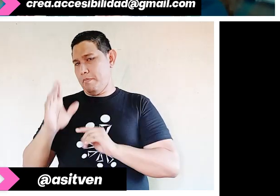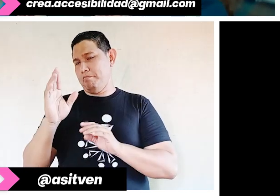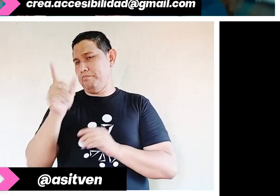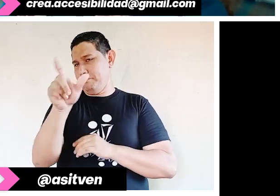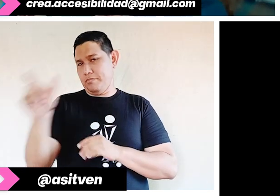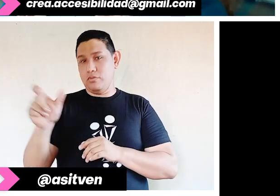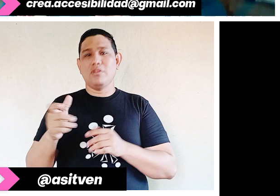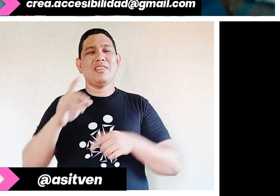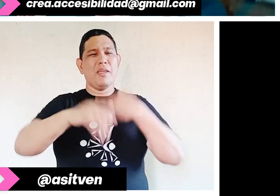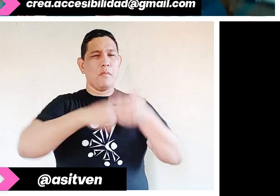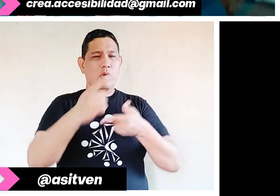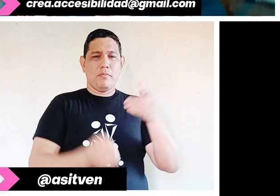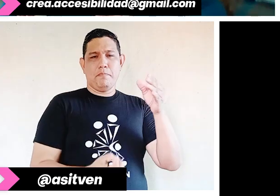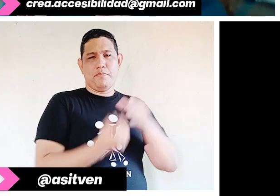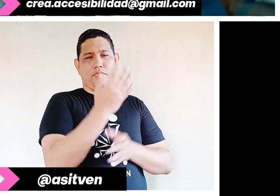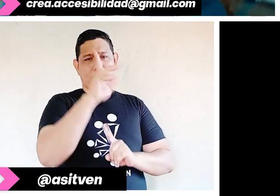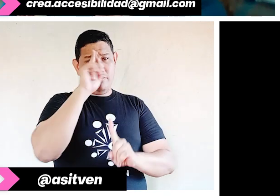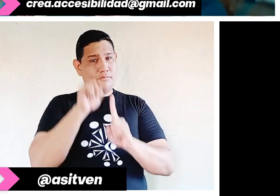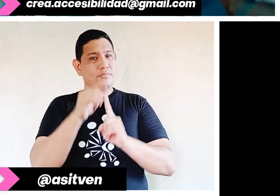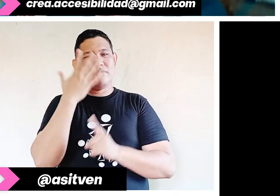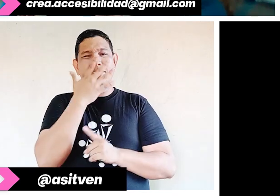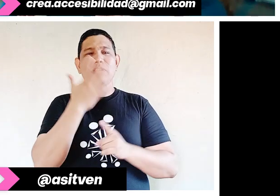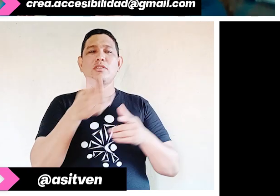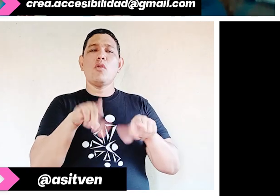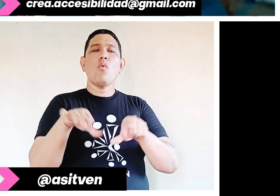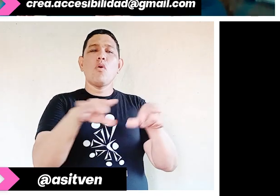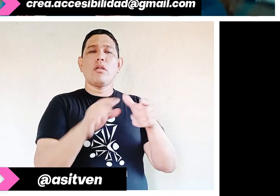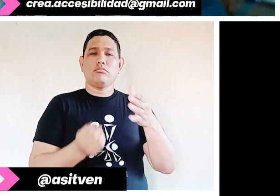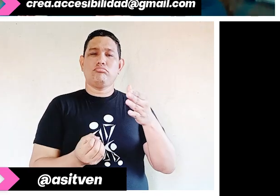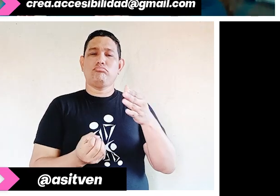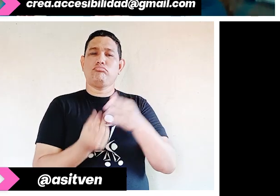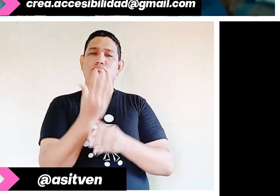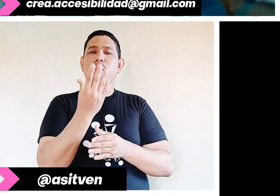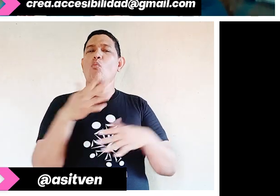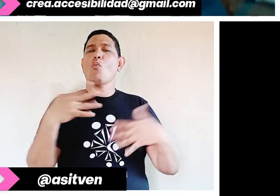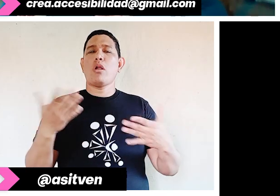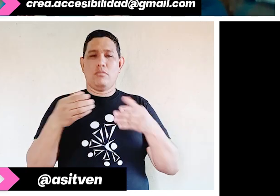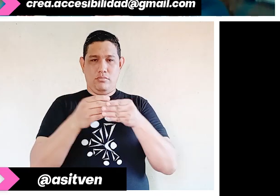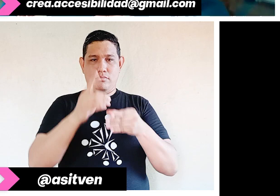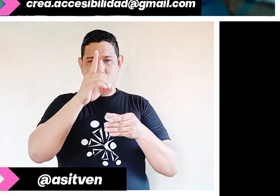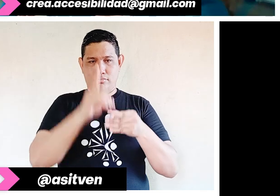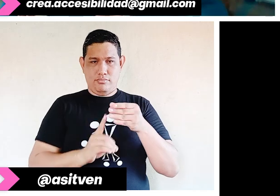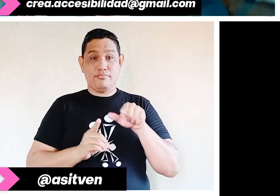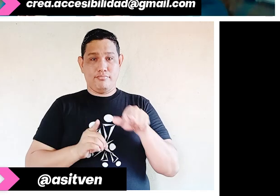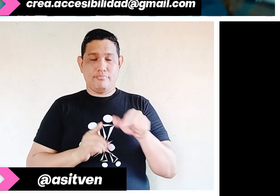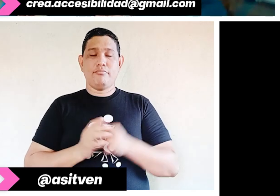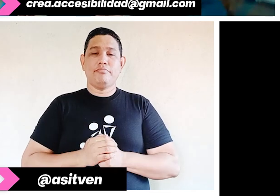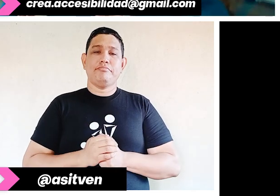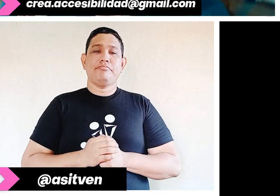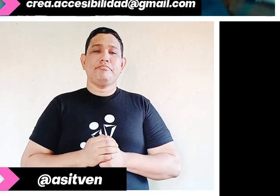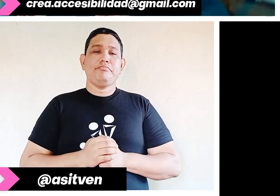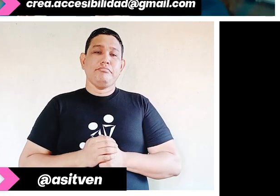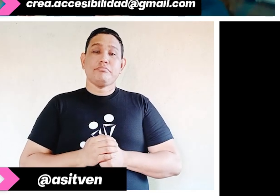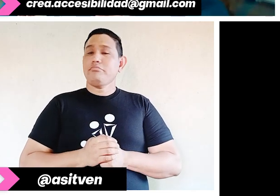Comisión para la Igualdad y Exparación de Oportunidades de las Personas con Discapacidad. Todo esto es lo que nos ha llevado